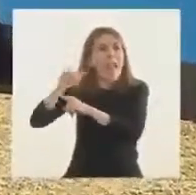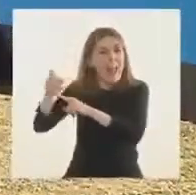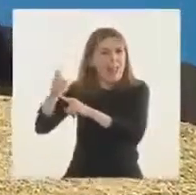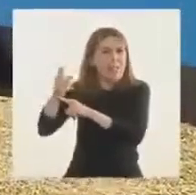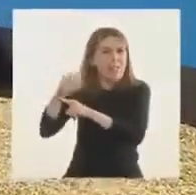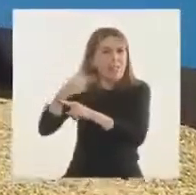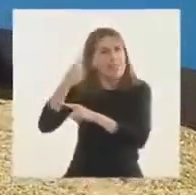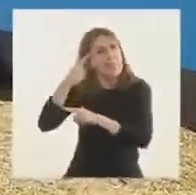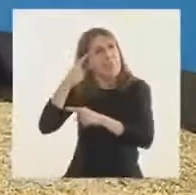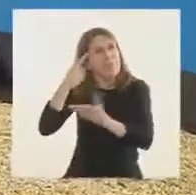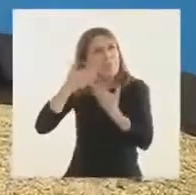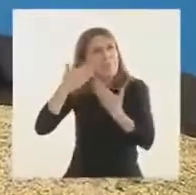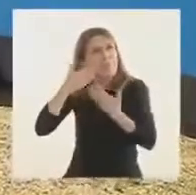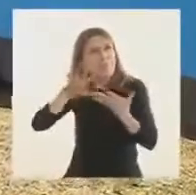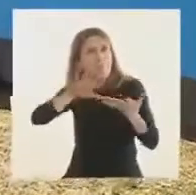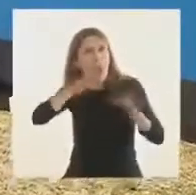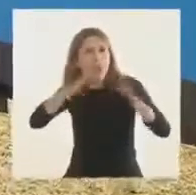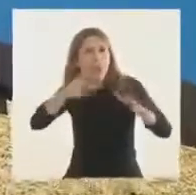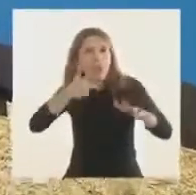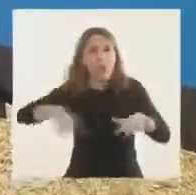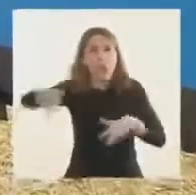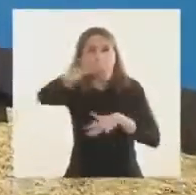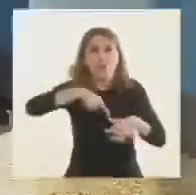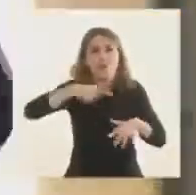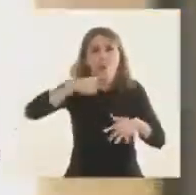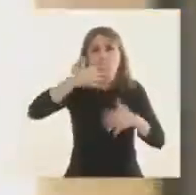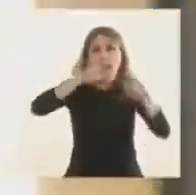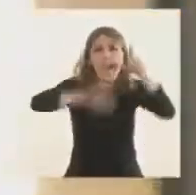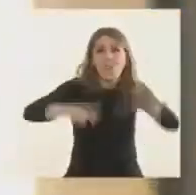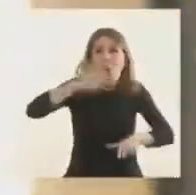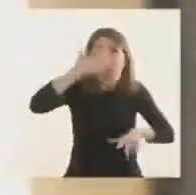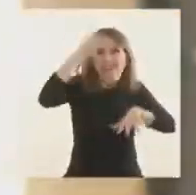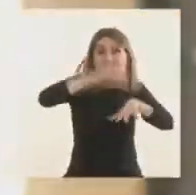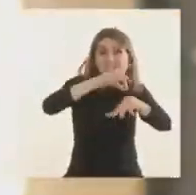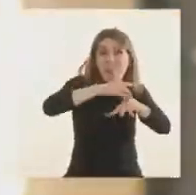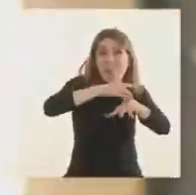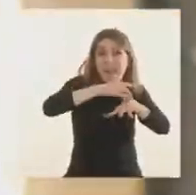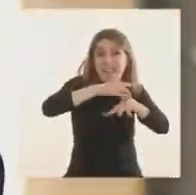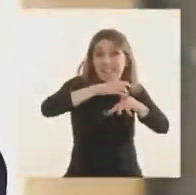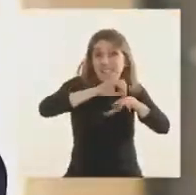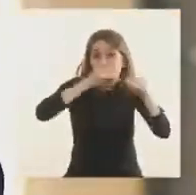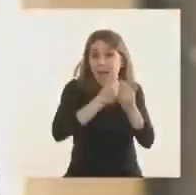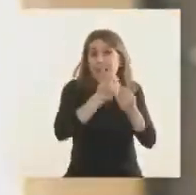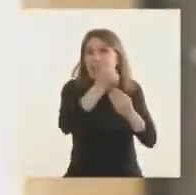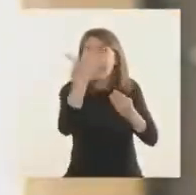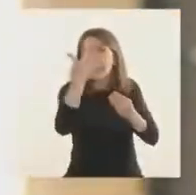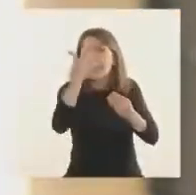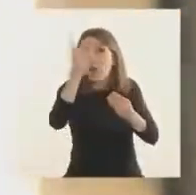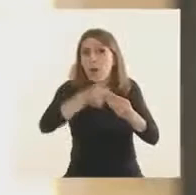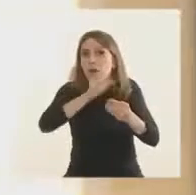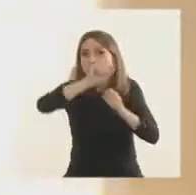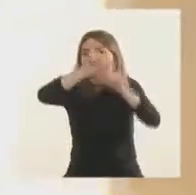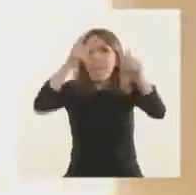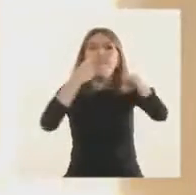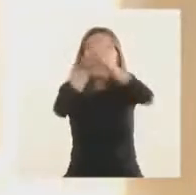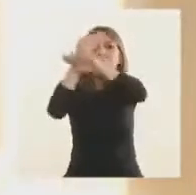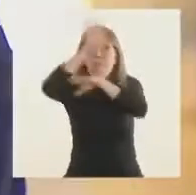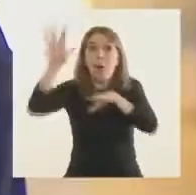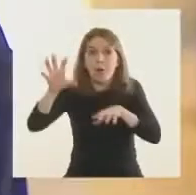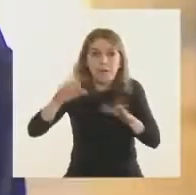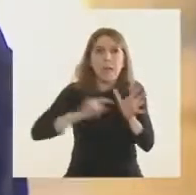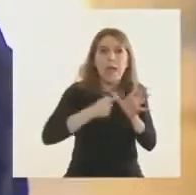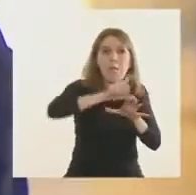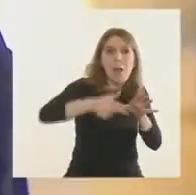aproximadamente el 65% de los casos hoy ocurren en el interior del país. Y el AMBA ha quedado reducido alrededor del